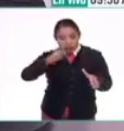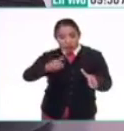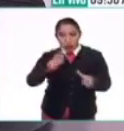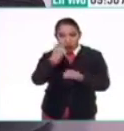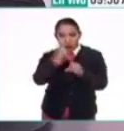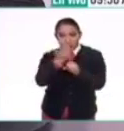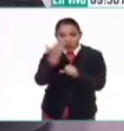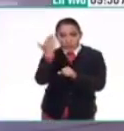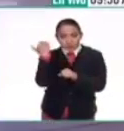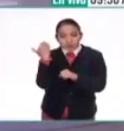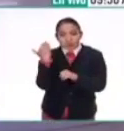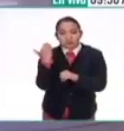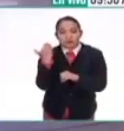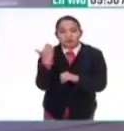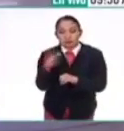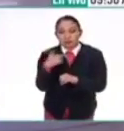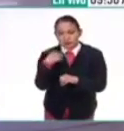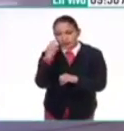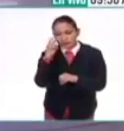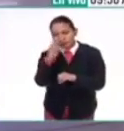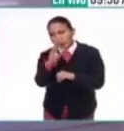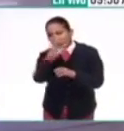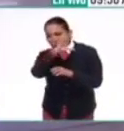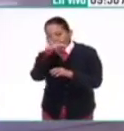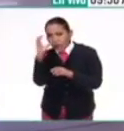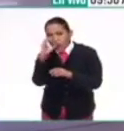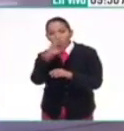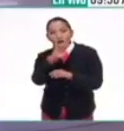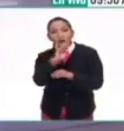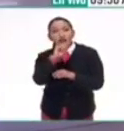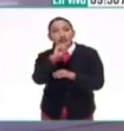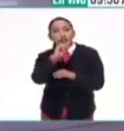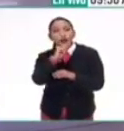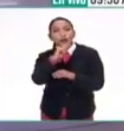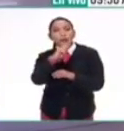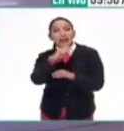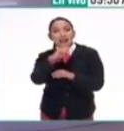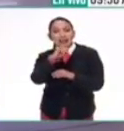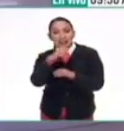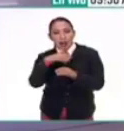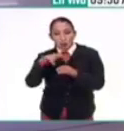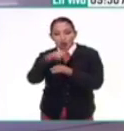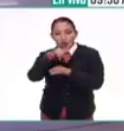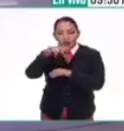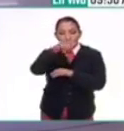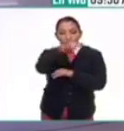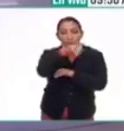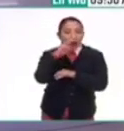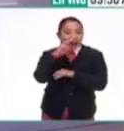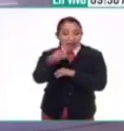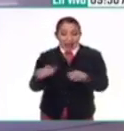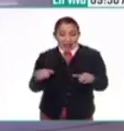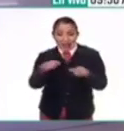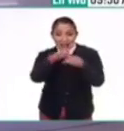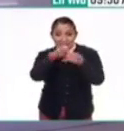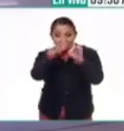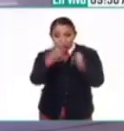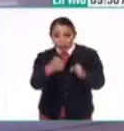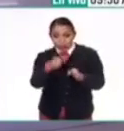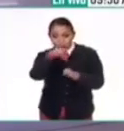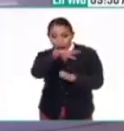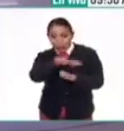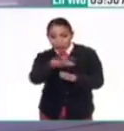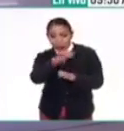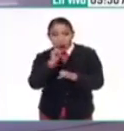el año pasado lo trabajé ya en fotogrametría digital con dron, porque estas estructuras prehispánicas son además